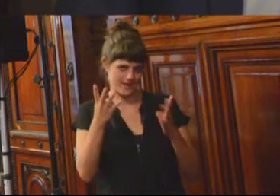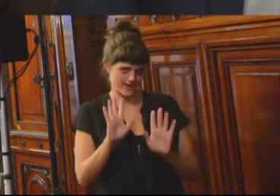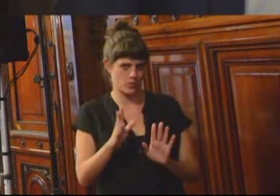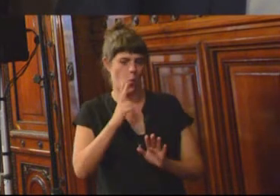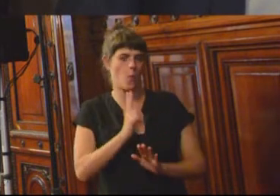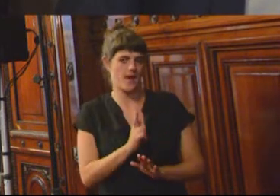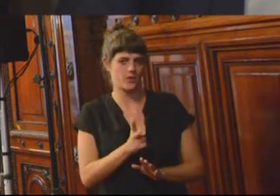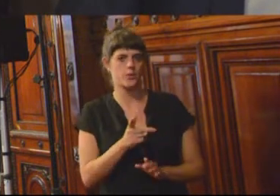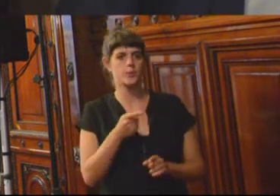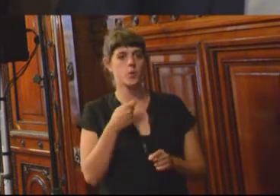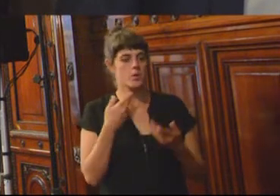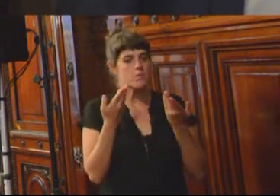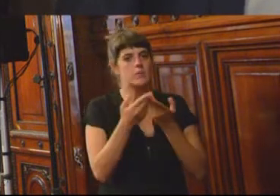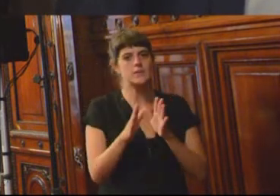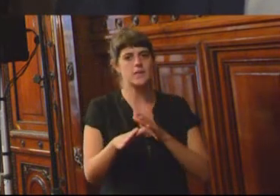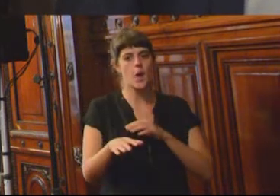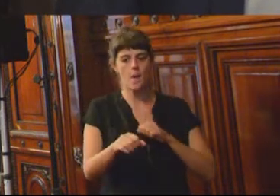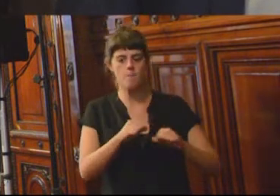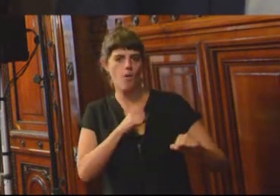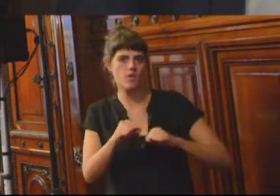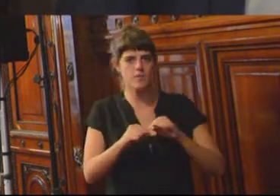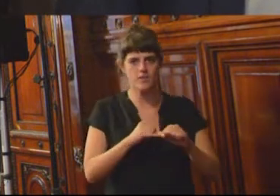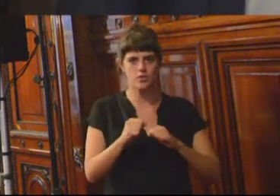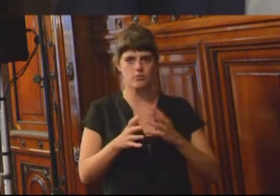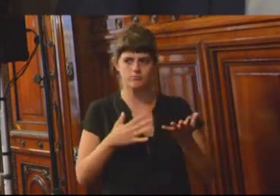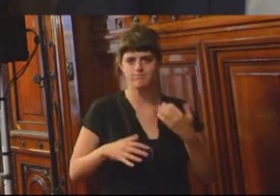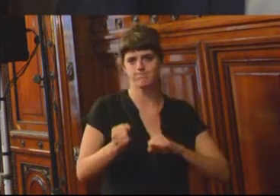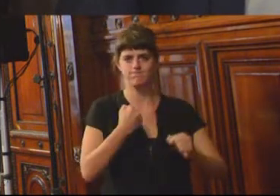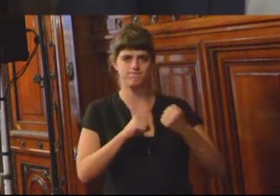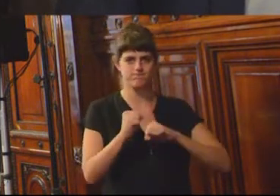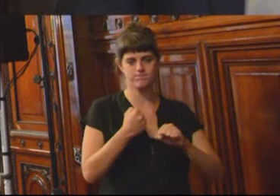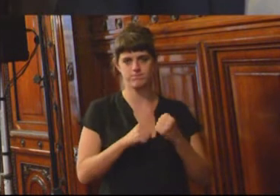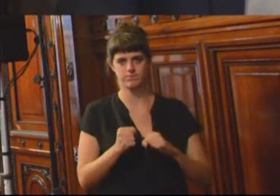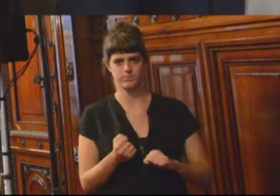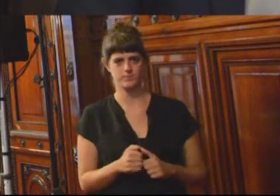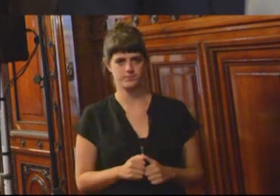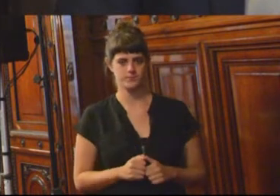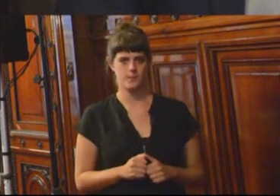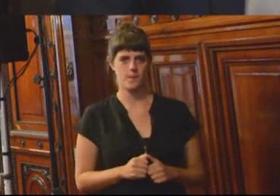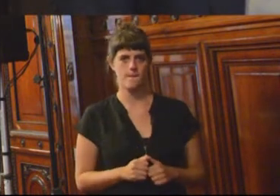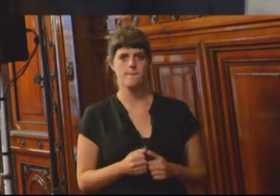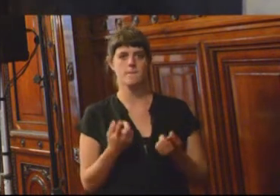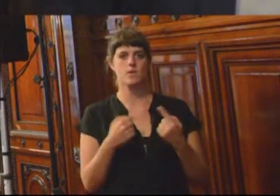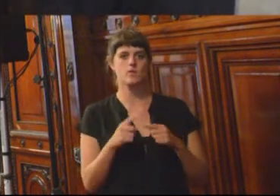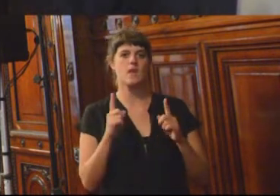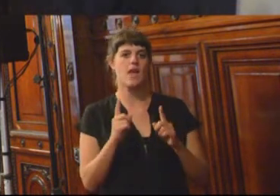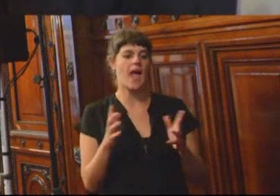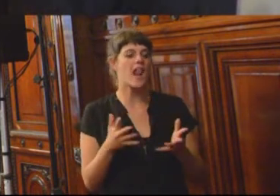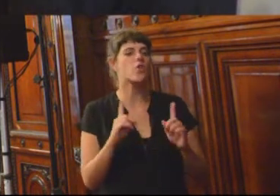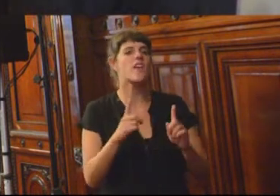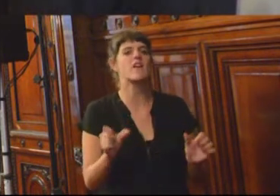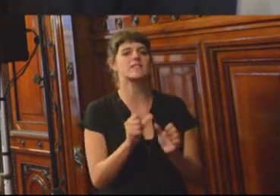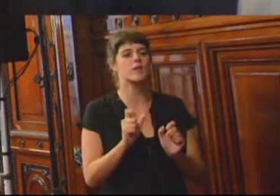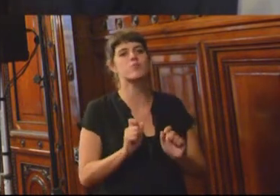Que el hombre cuando se mueve está en movimiento. Parece increíble. Entonces, algo tiene que hacer por él y ahí